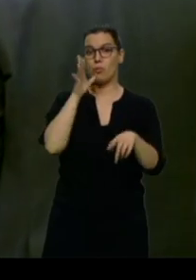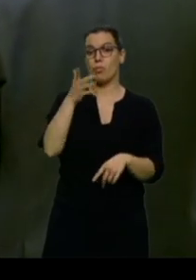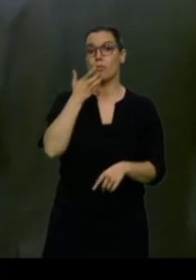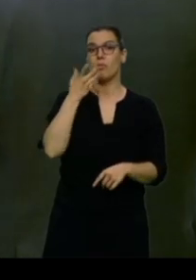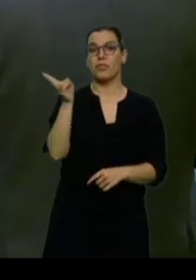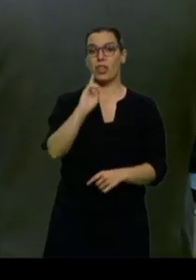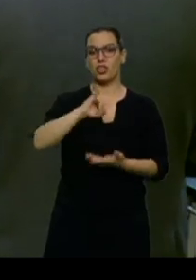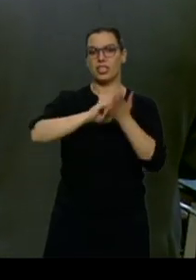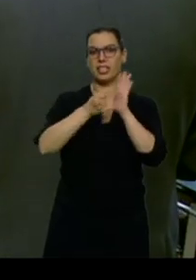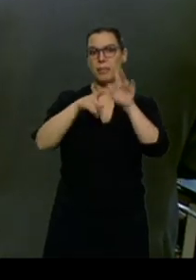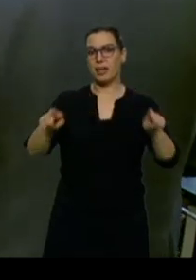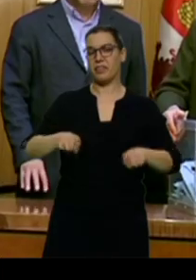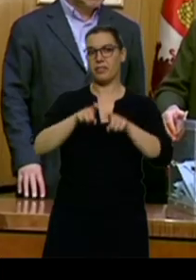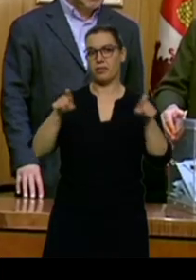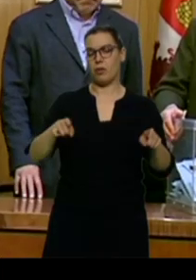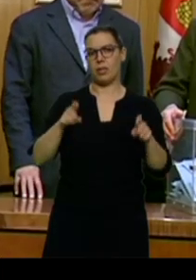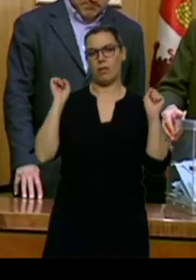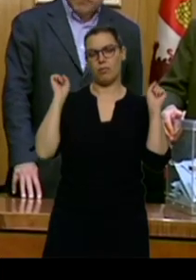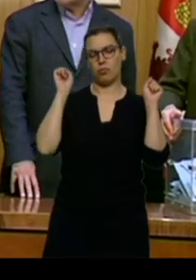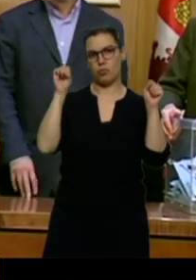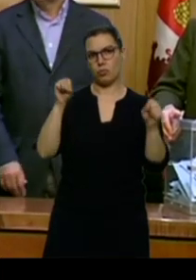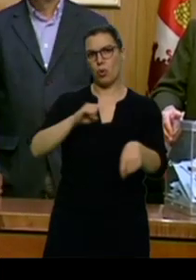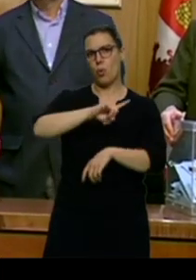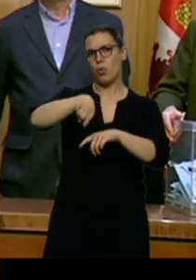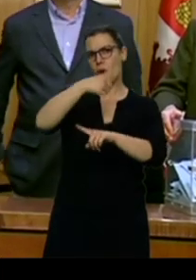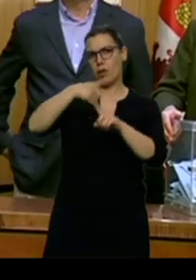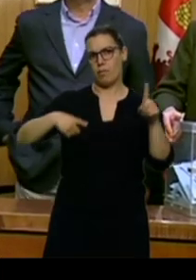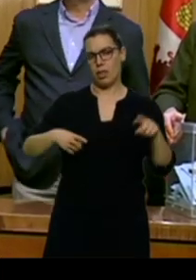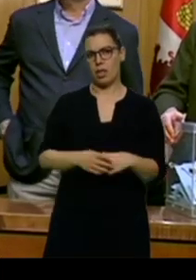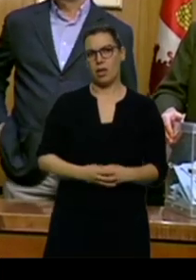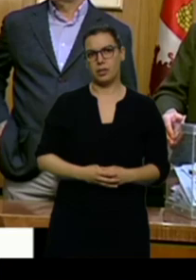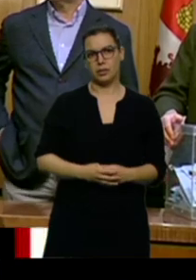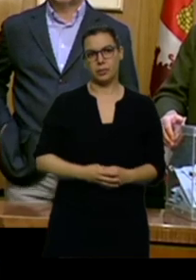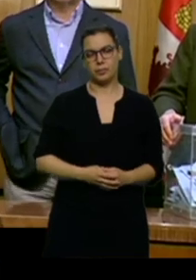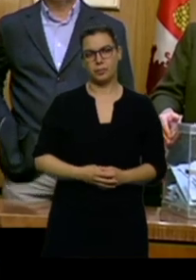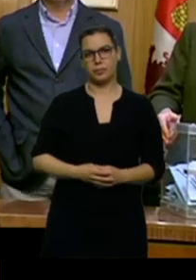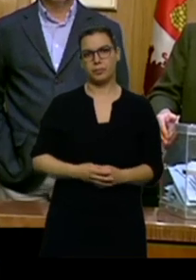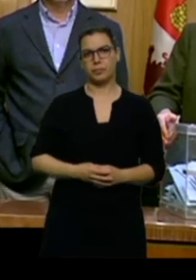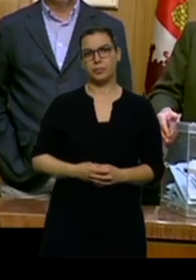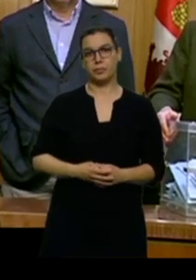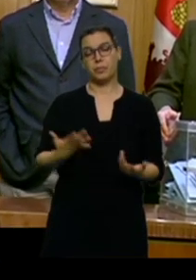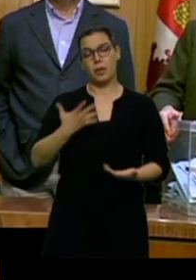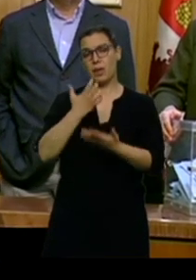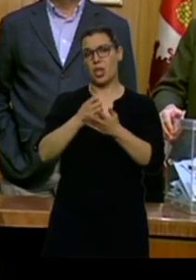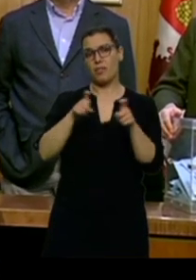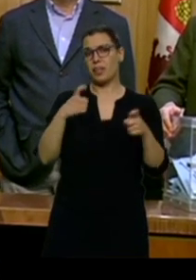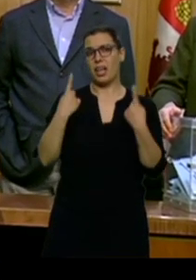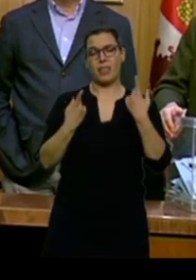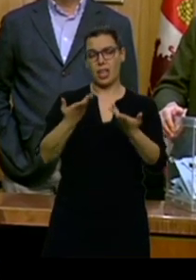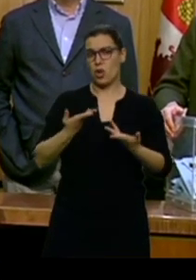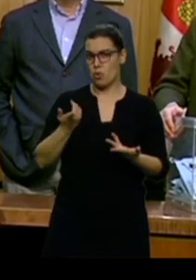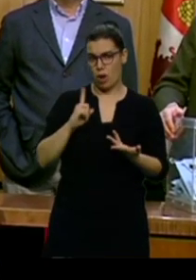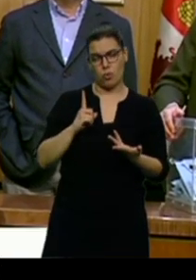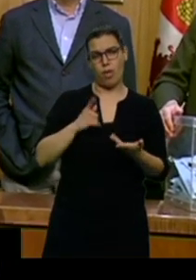informático ha retrasado en una hora y media el trabajo. El problema de las herramientas informáticas es que a veces no ayudan, sino que ponen pegas.